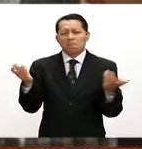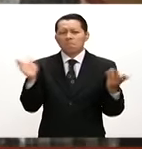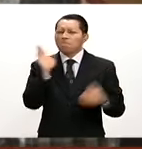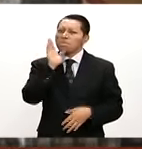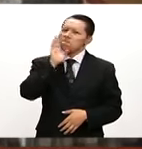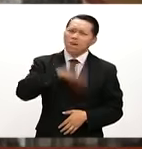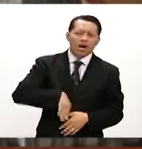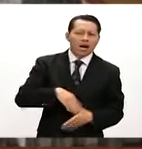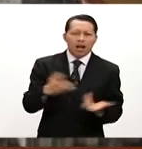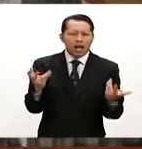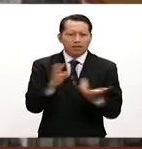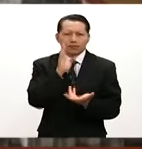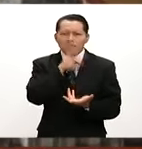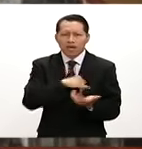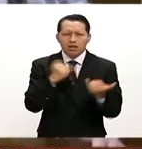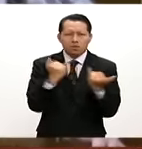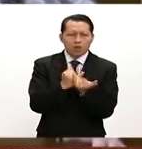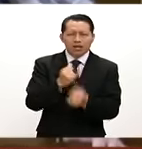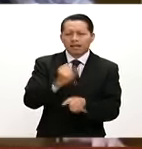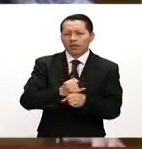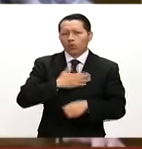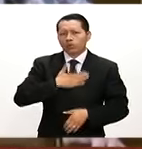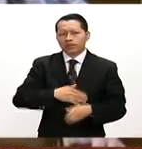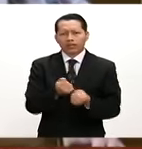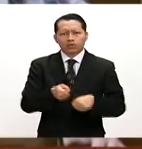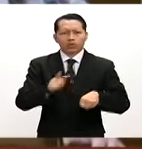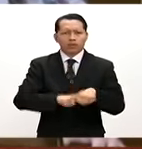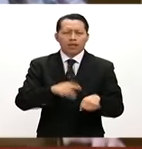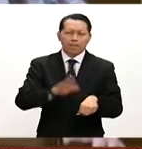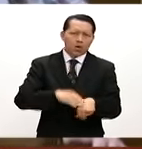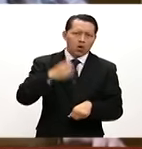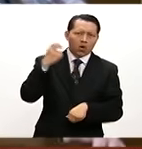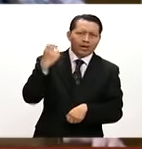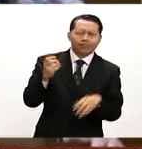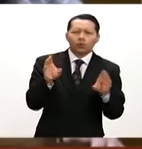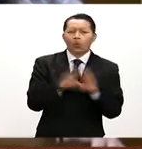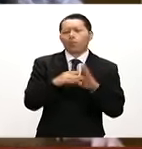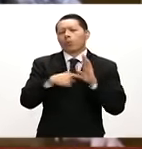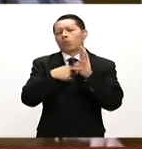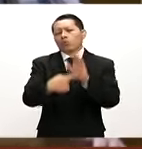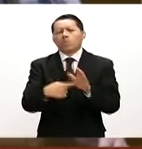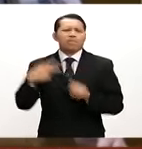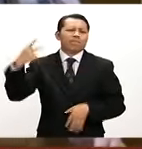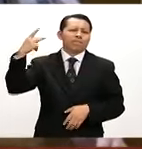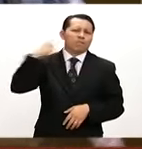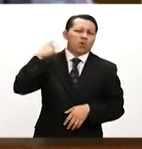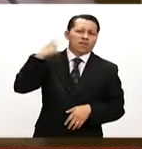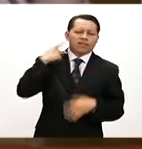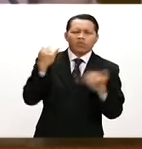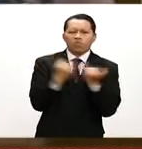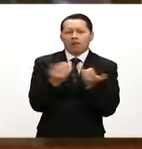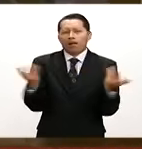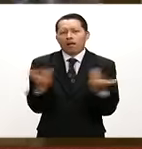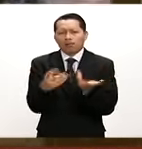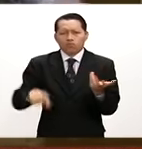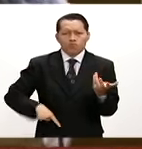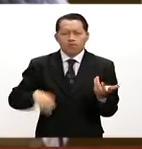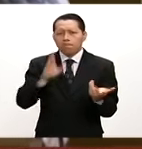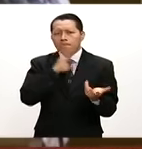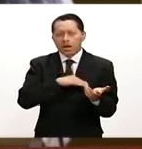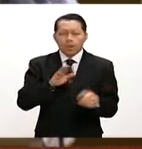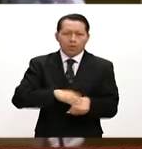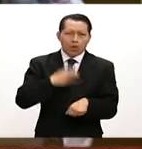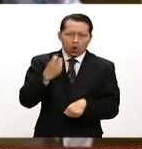la ineficiencia y el partido de la injusticia social. Y precisamente como resultado de sus políticas y de su actuación como gobierno estamos